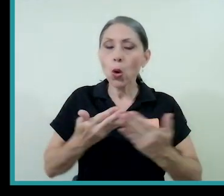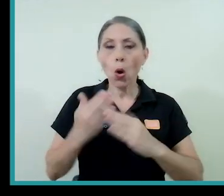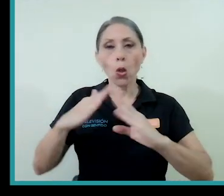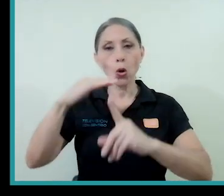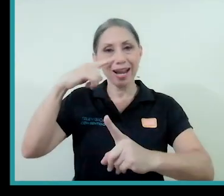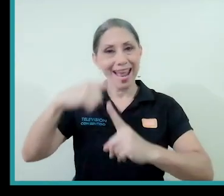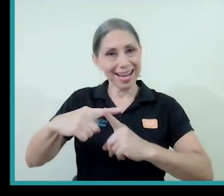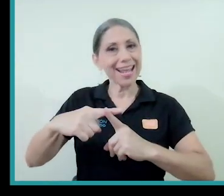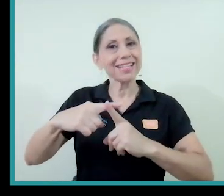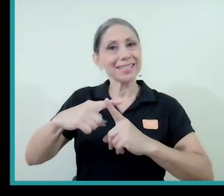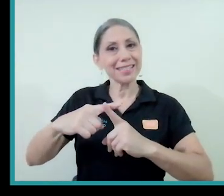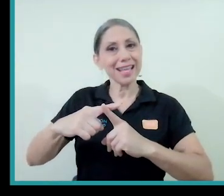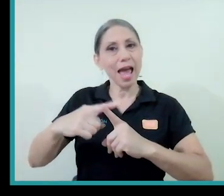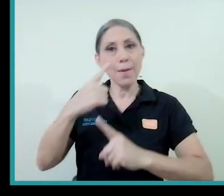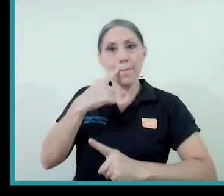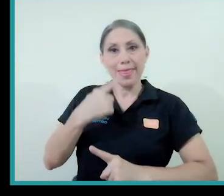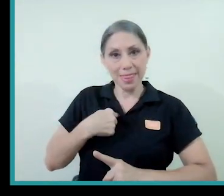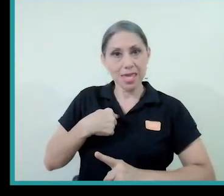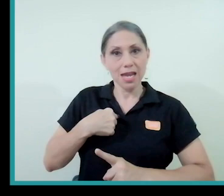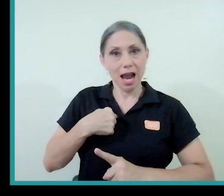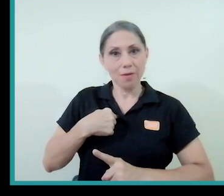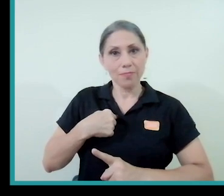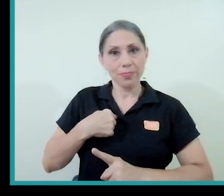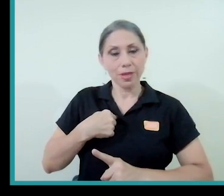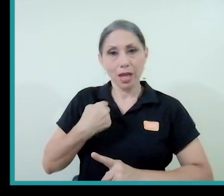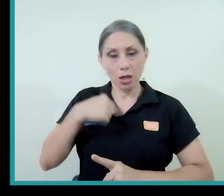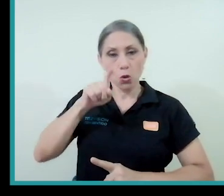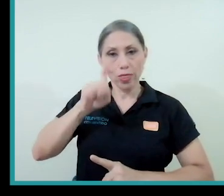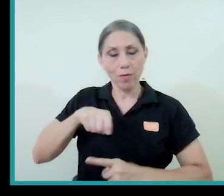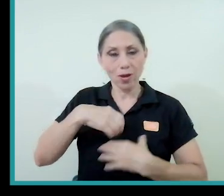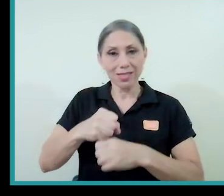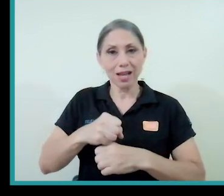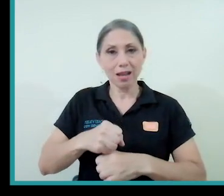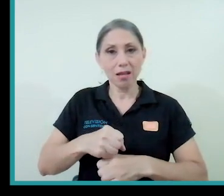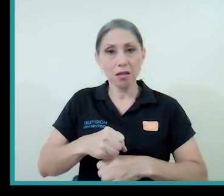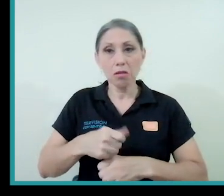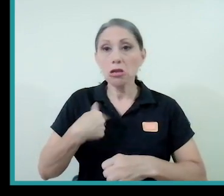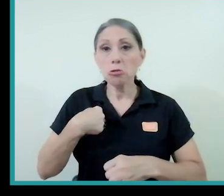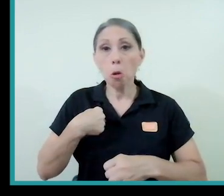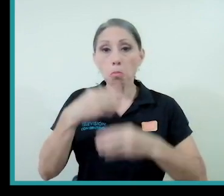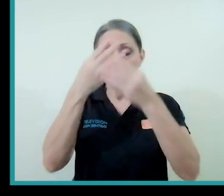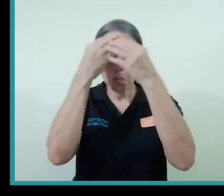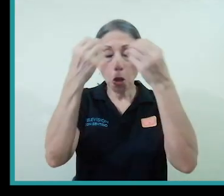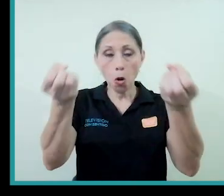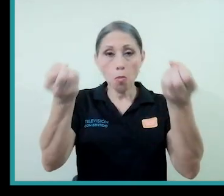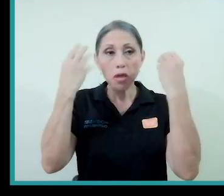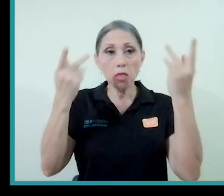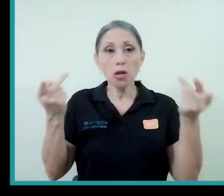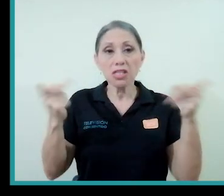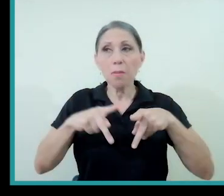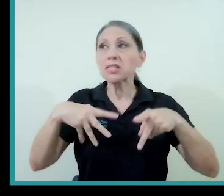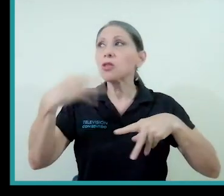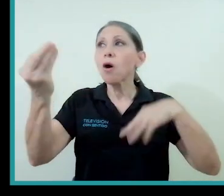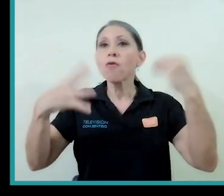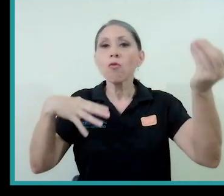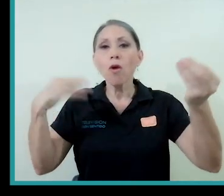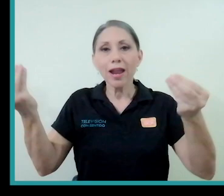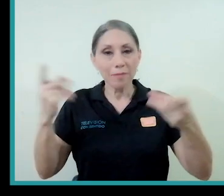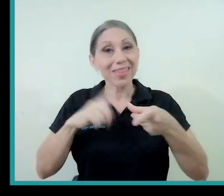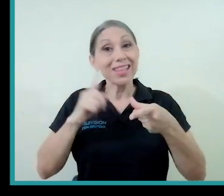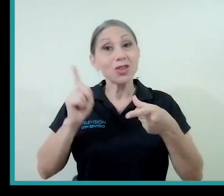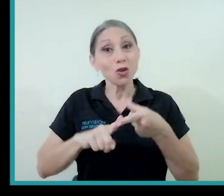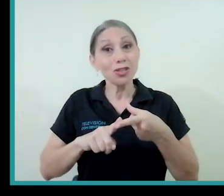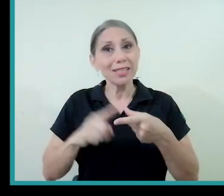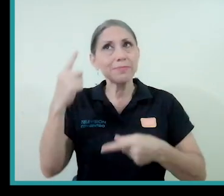a la que yo asisto me indica que debo de hacer y me olvido de lo que está pasando afuera. Entonces es una relación bastante